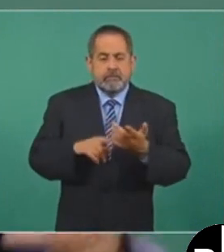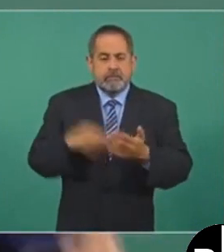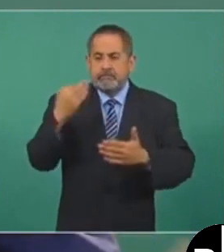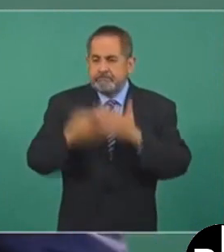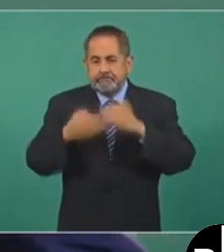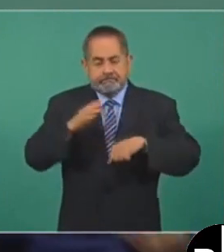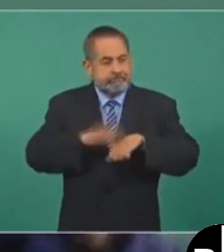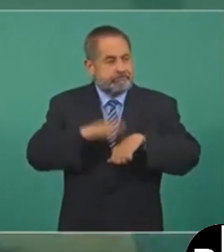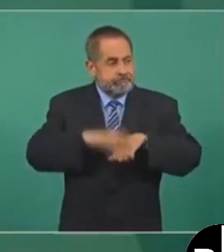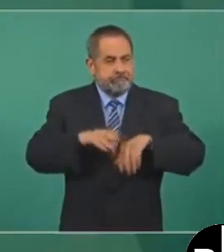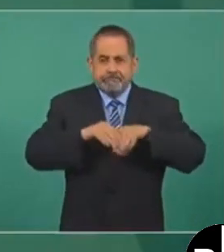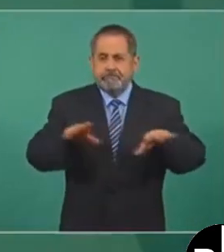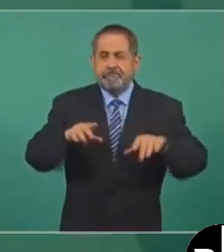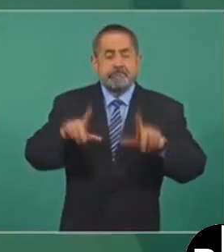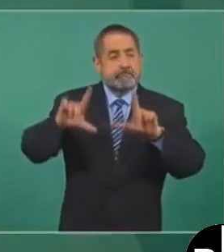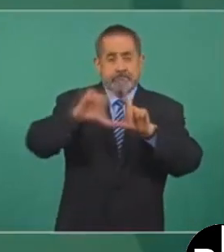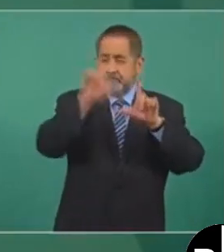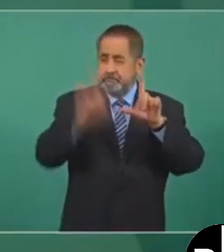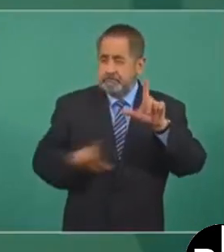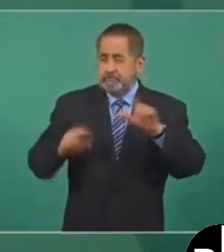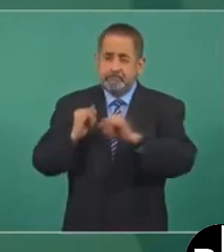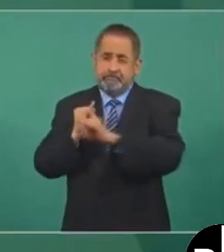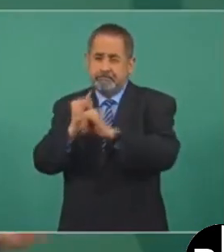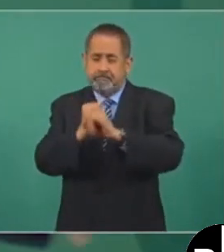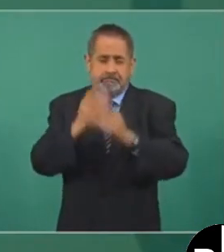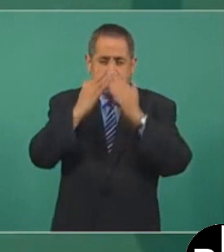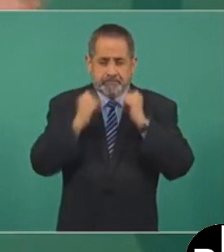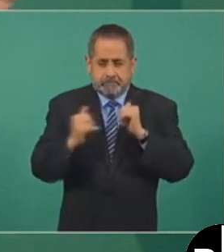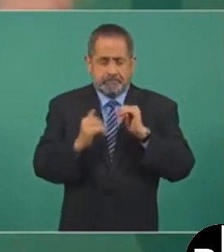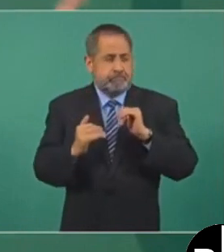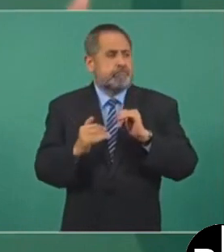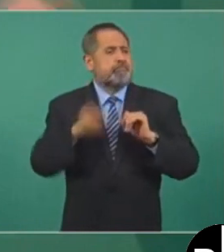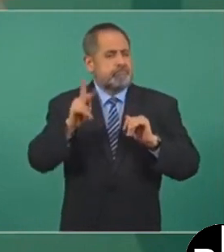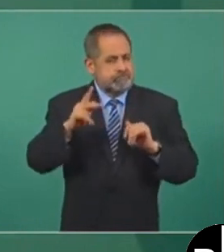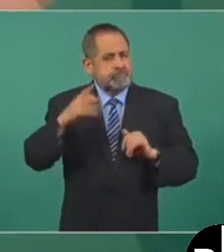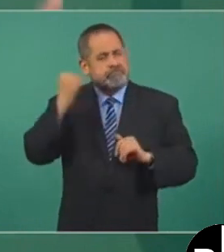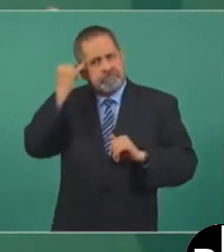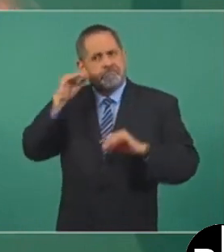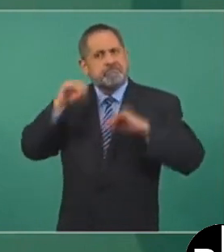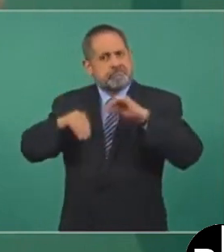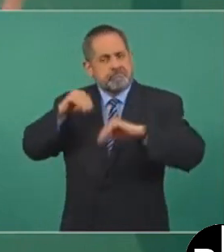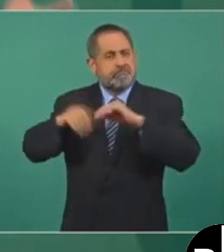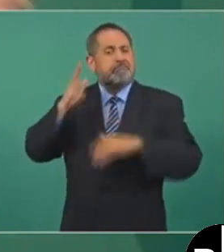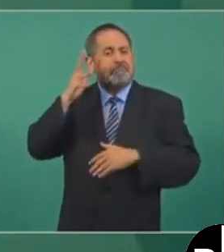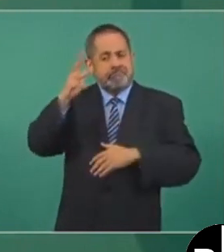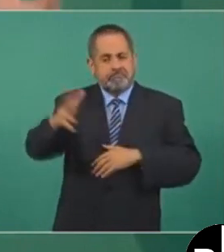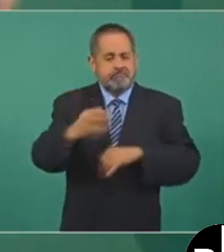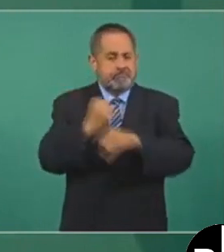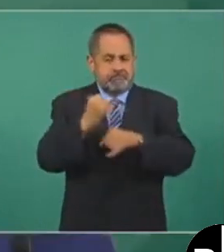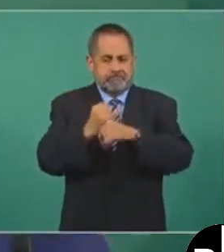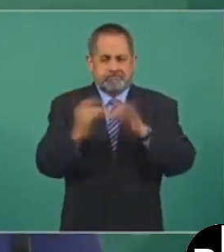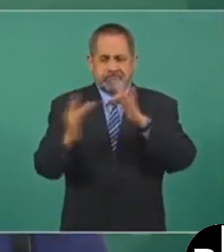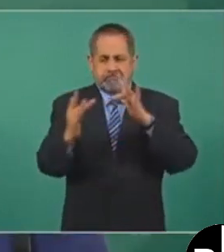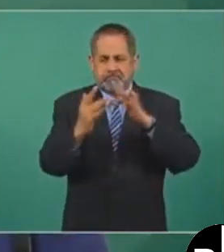en todo el territorio, pero nosotros estamos procurando ahora que haya internet